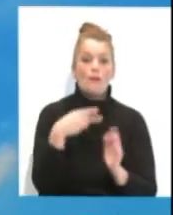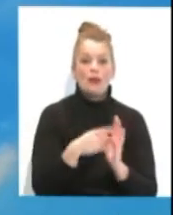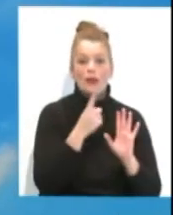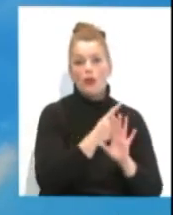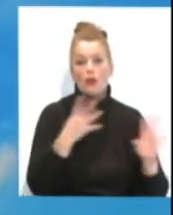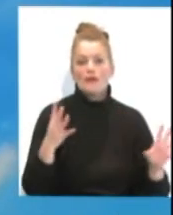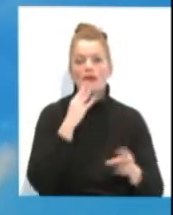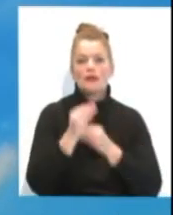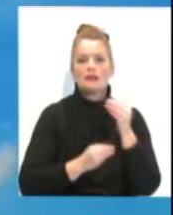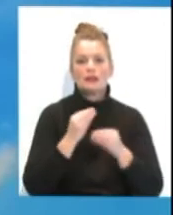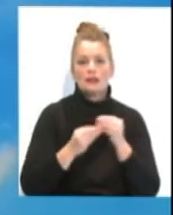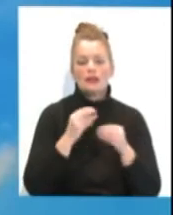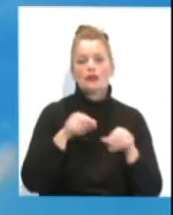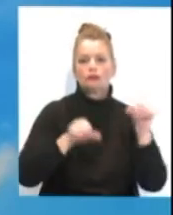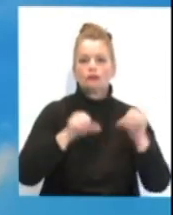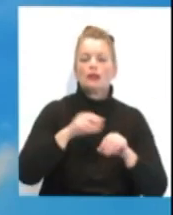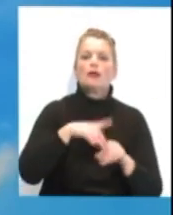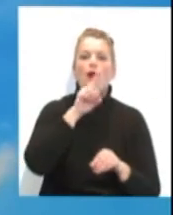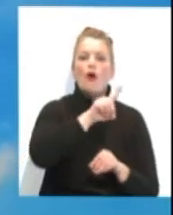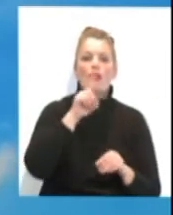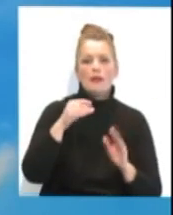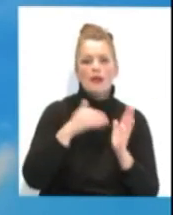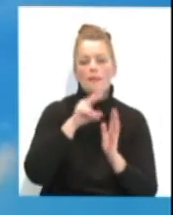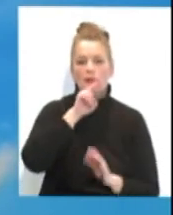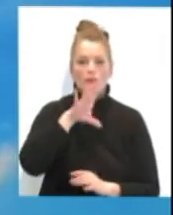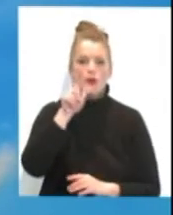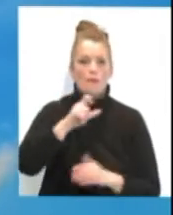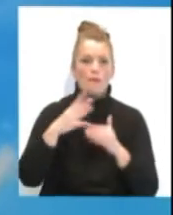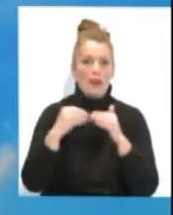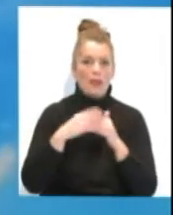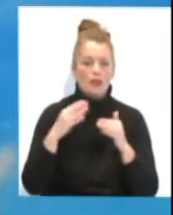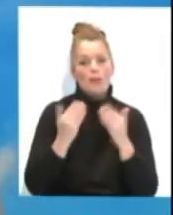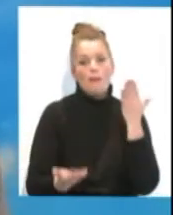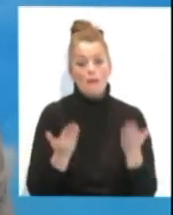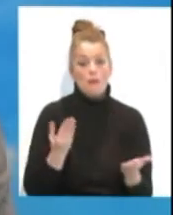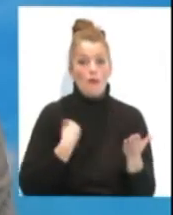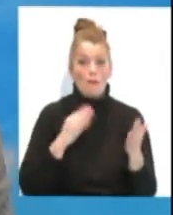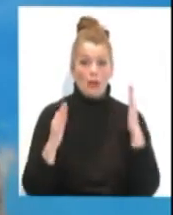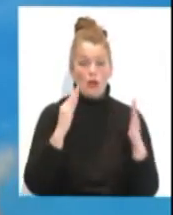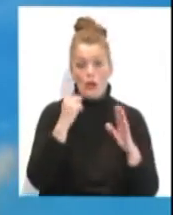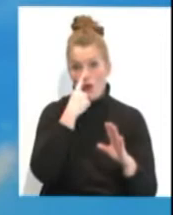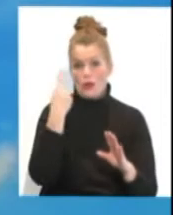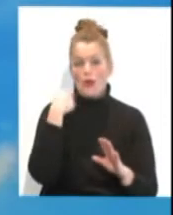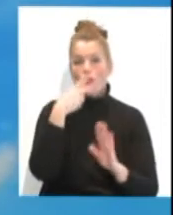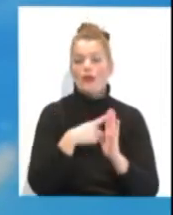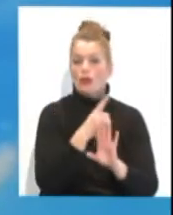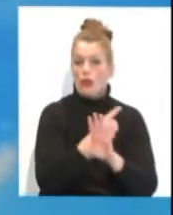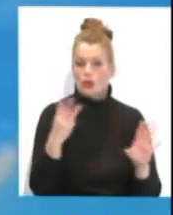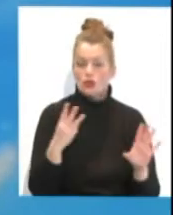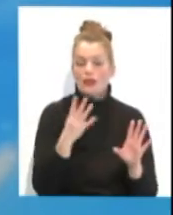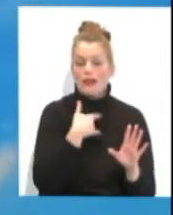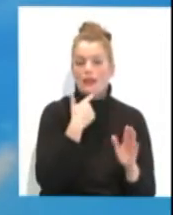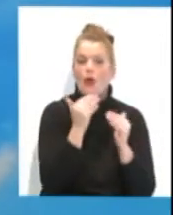intervenido a 11.075 pacientes más que en el mismo periodo de 2018, lo que representa un